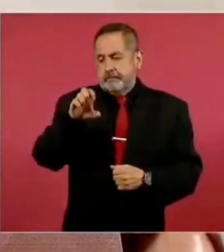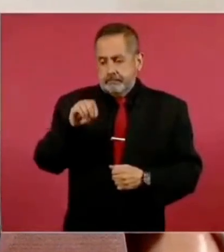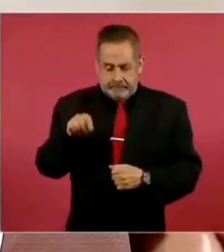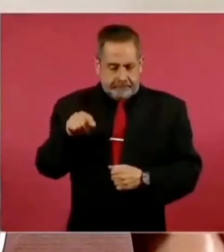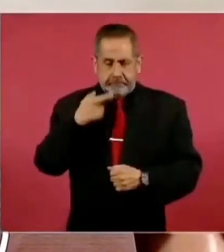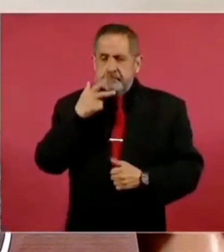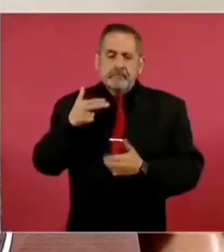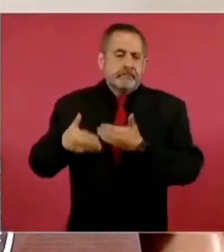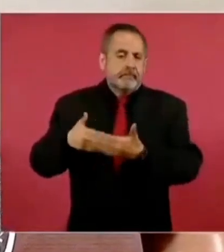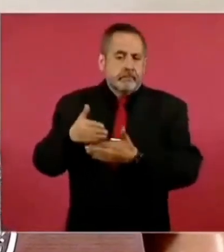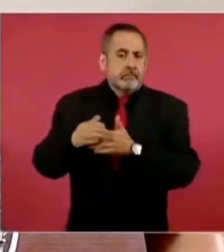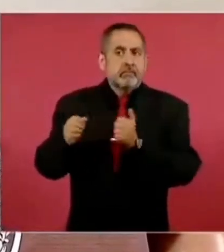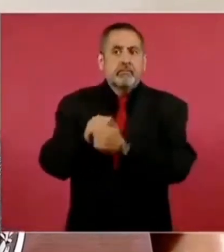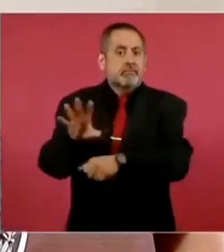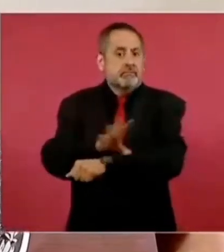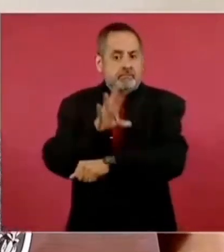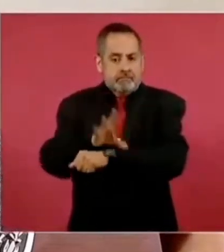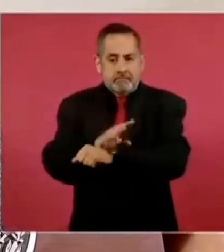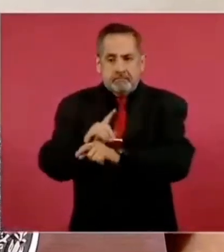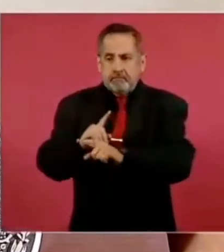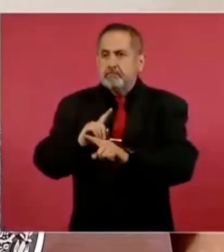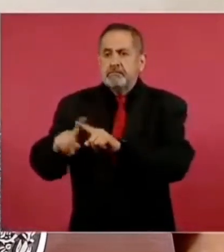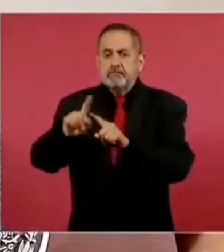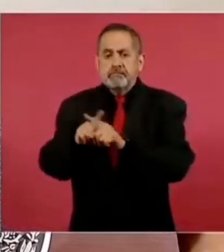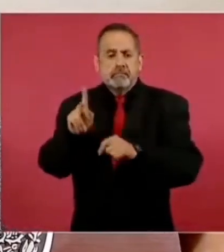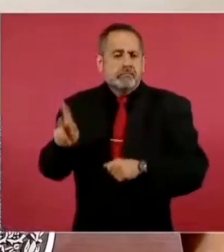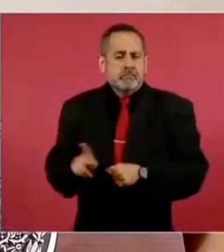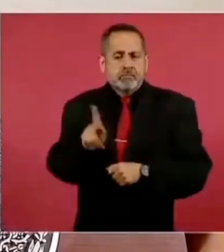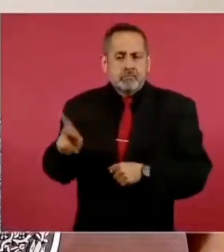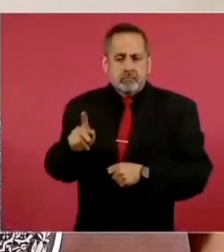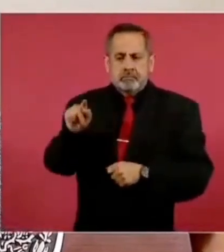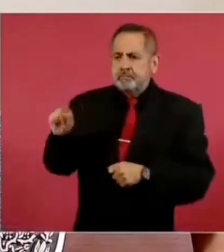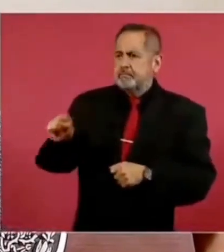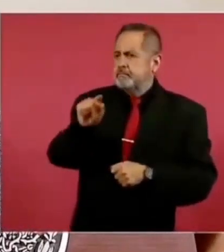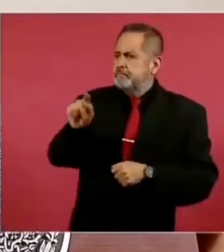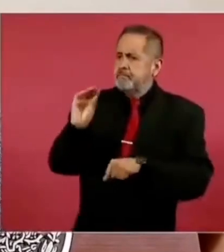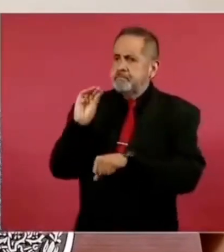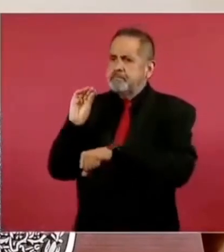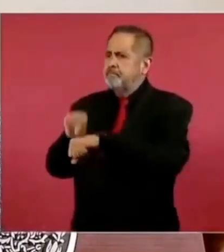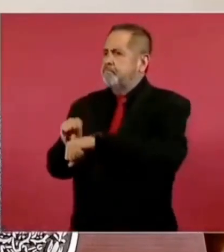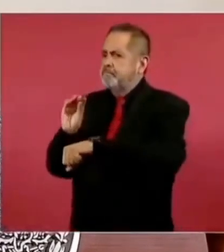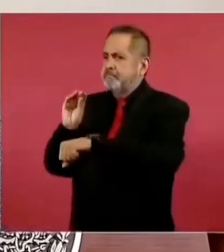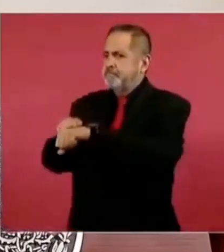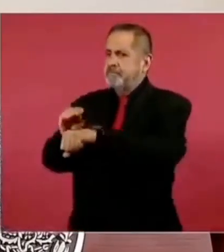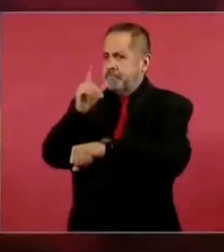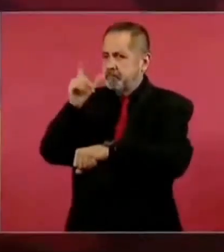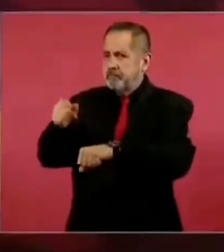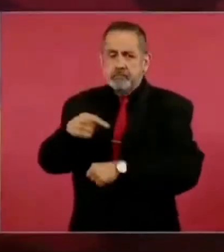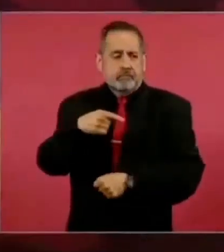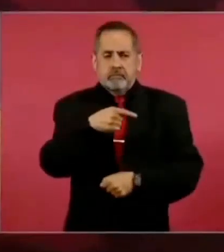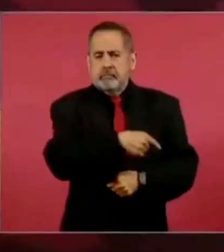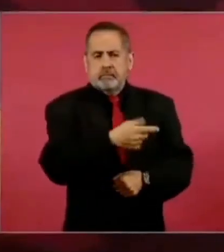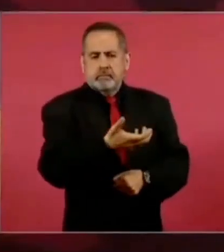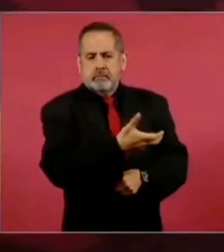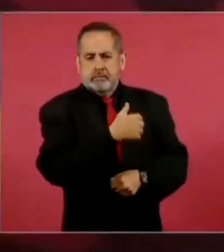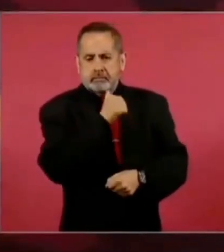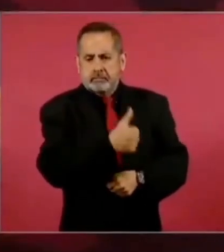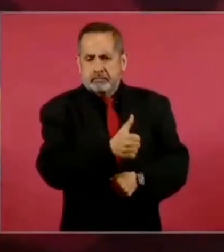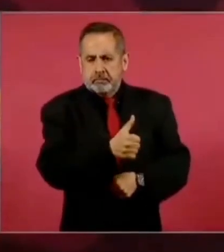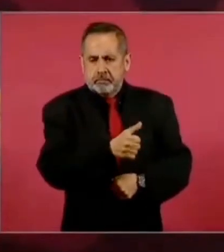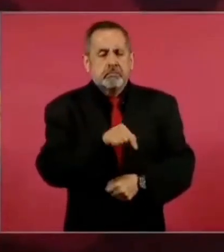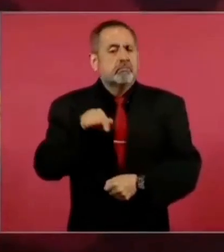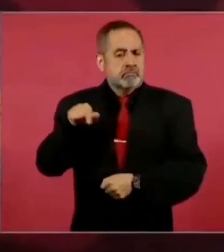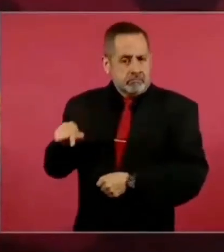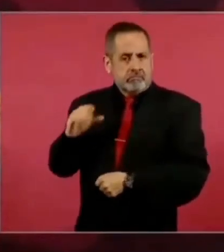en la electrificación de todos los pueblos de México, cosa que no iban a hacer las